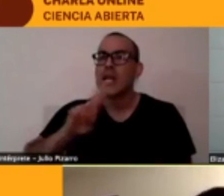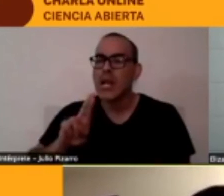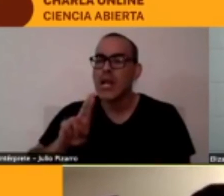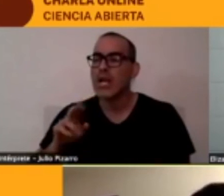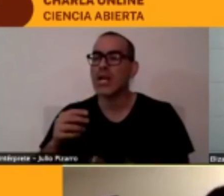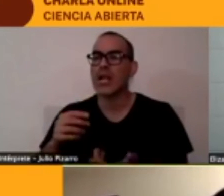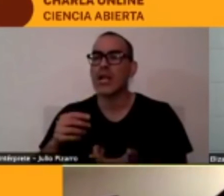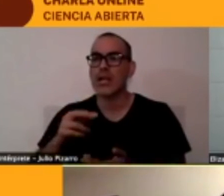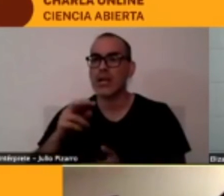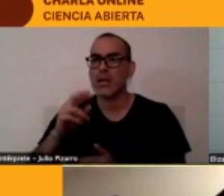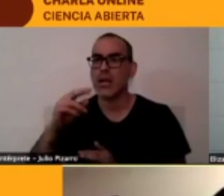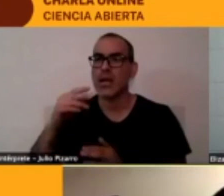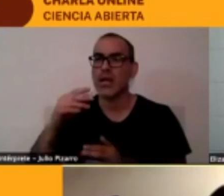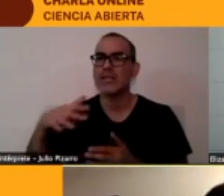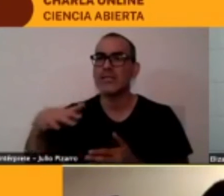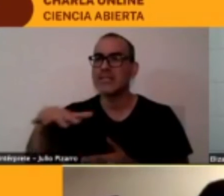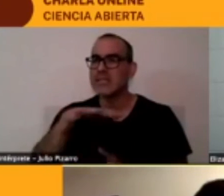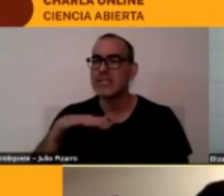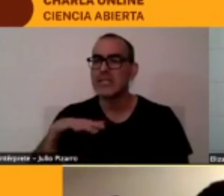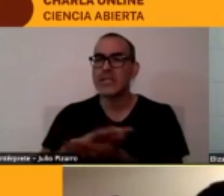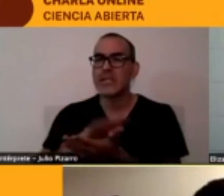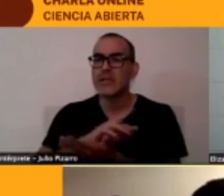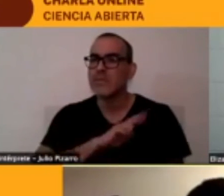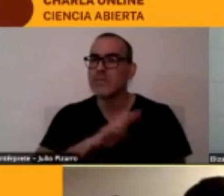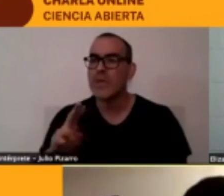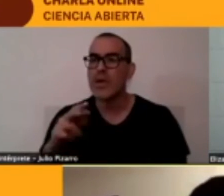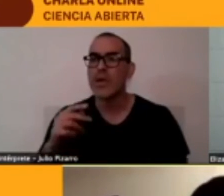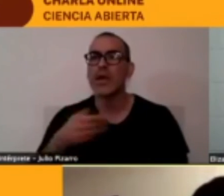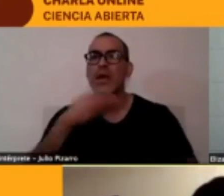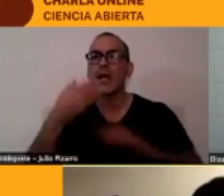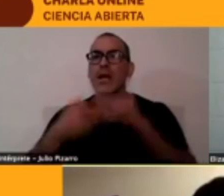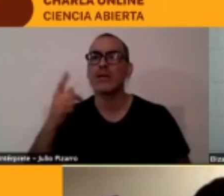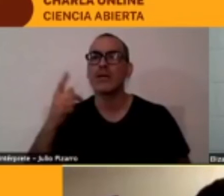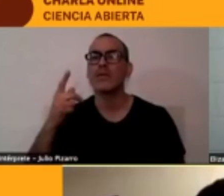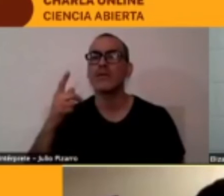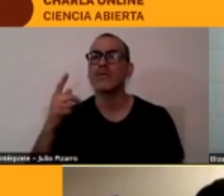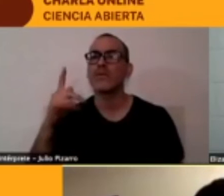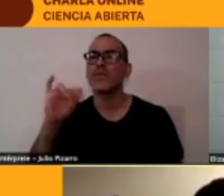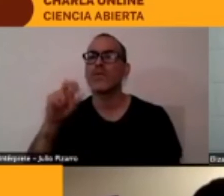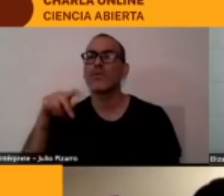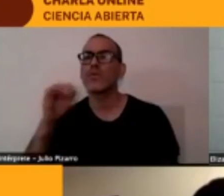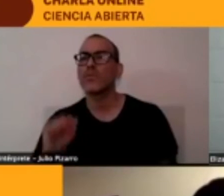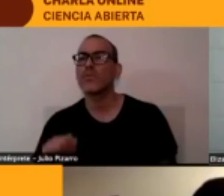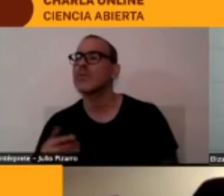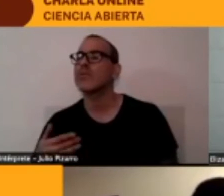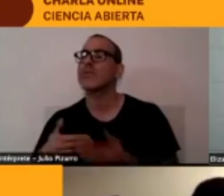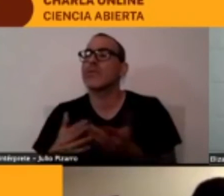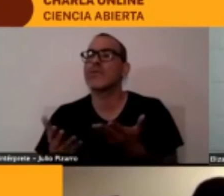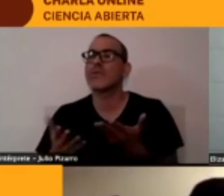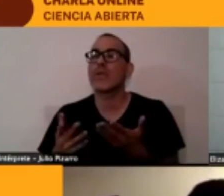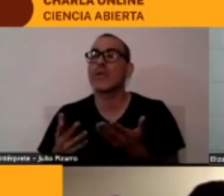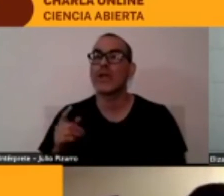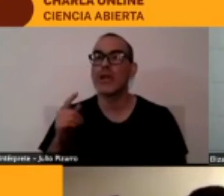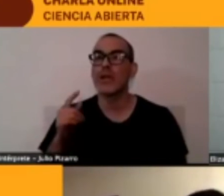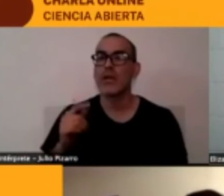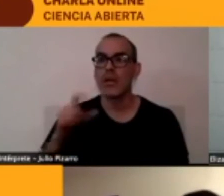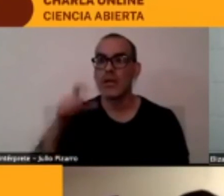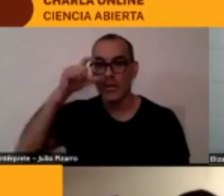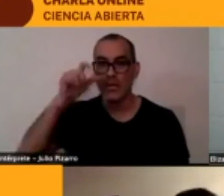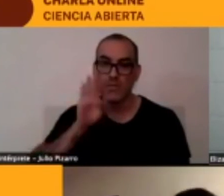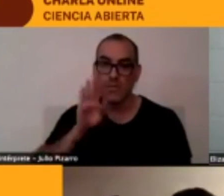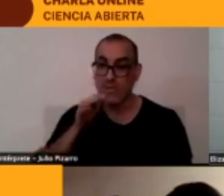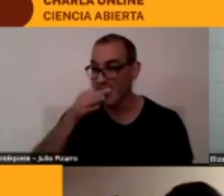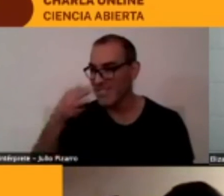como esto va a seguir estando en línea ir compartiendo algunos links mira hay libros y sobre todo de la biblioteca de